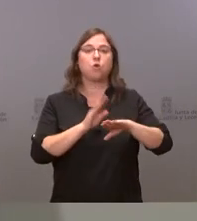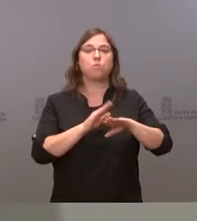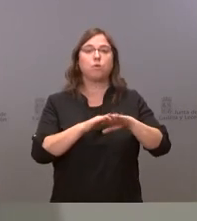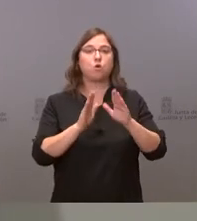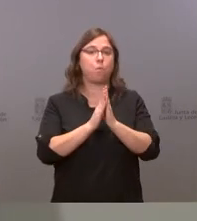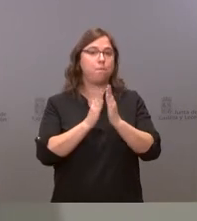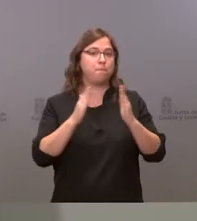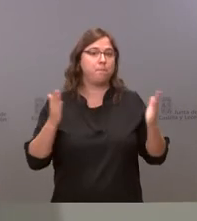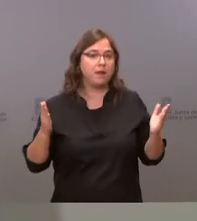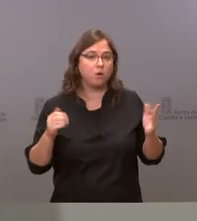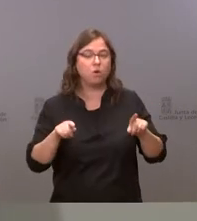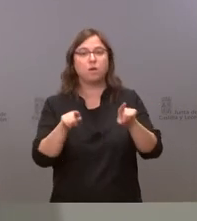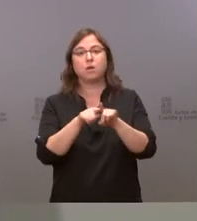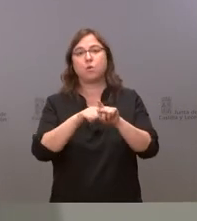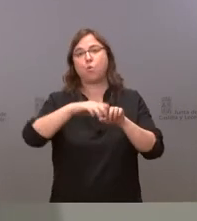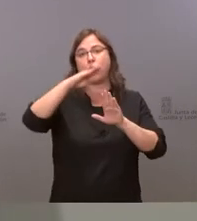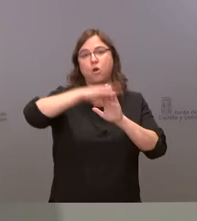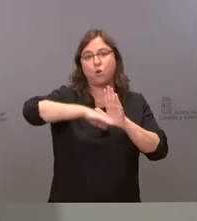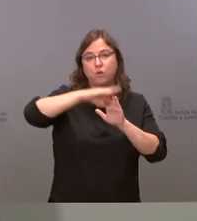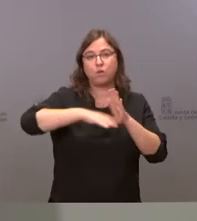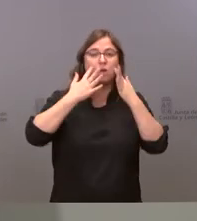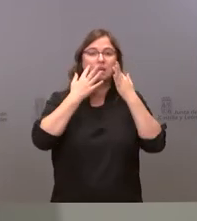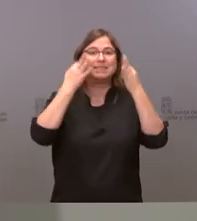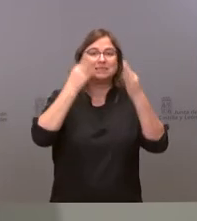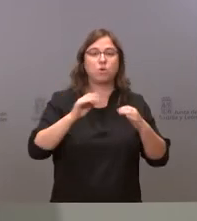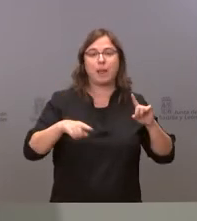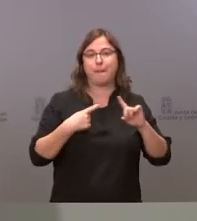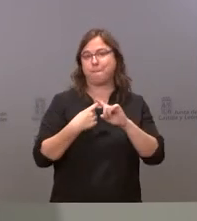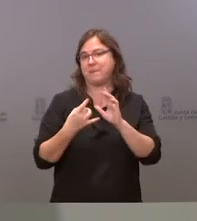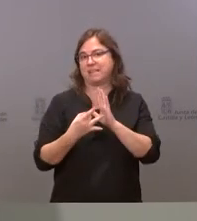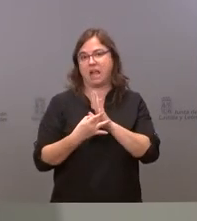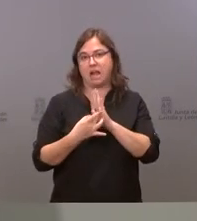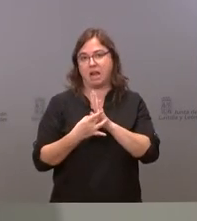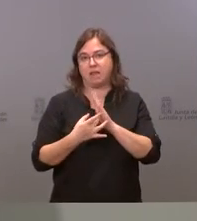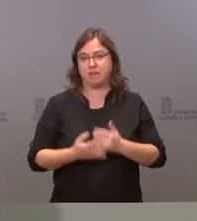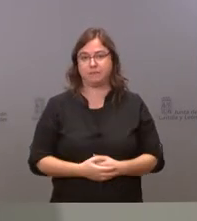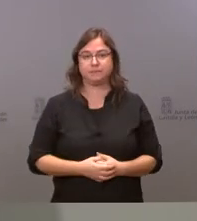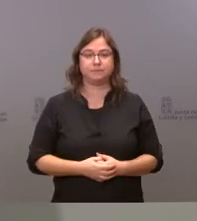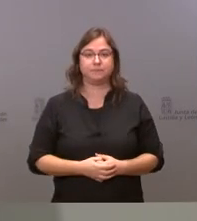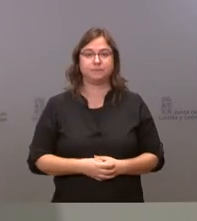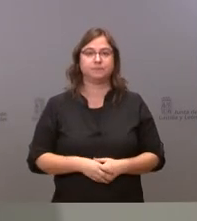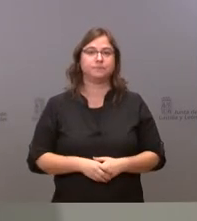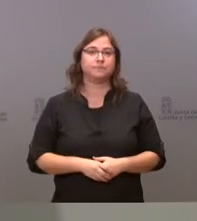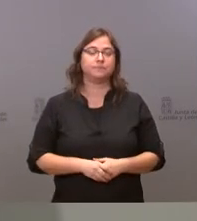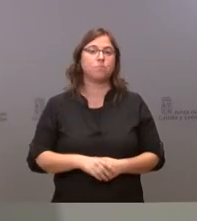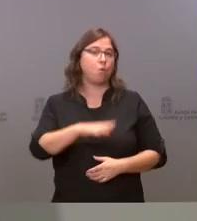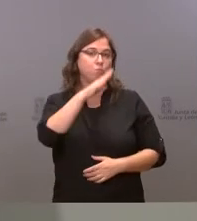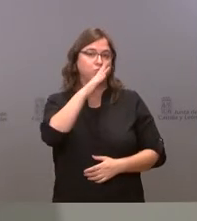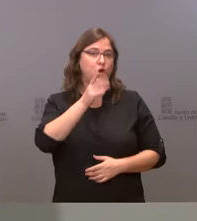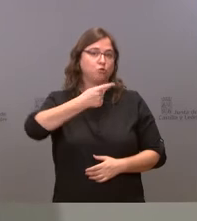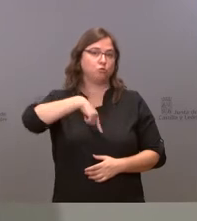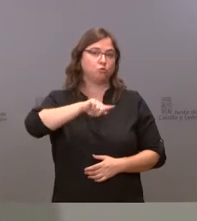contratación son las condiciones de seguridad y de calidad en las que se deben de realizar esos servicios y eso es lo que a nosotros